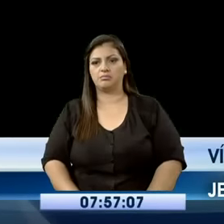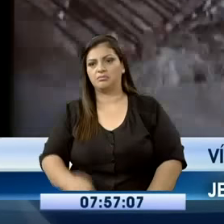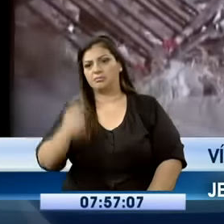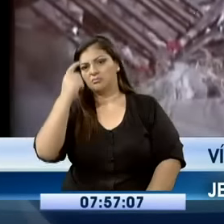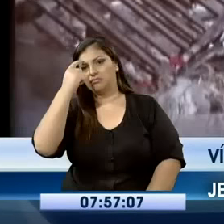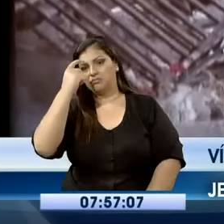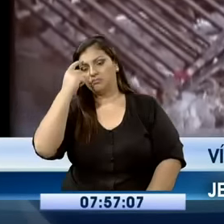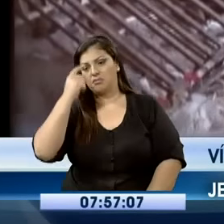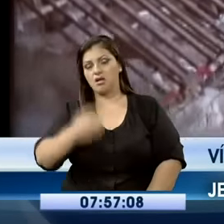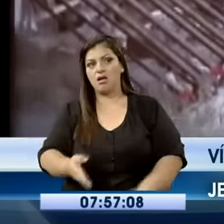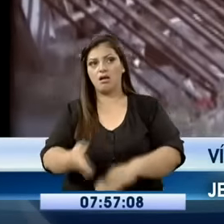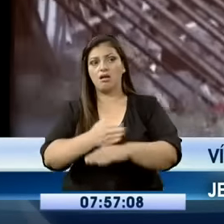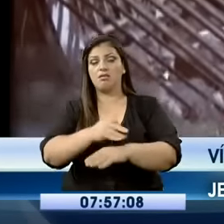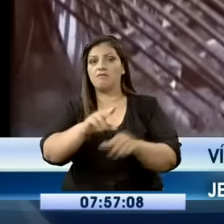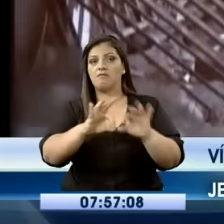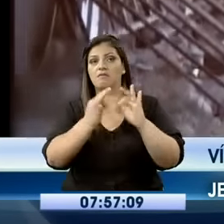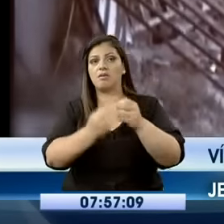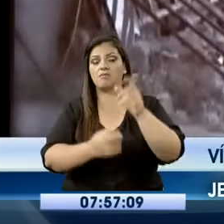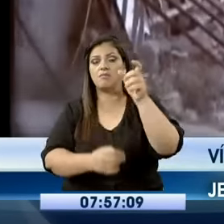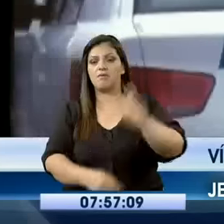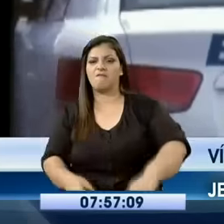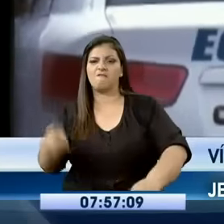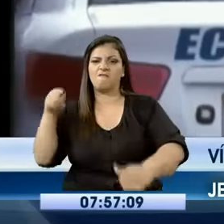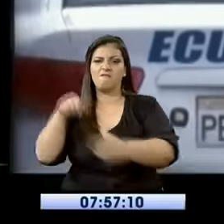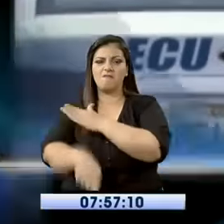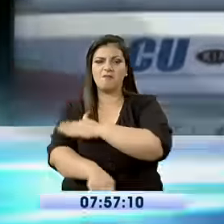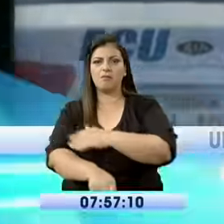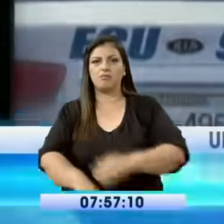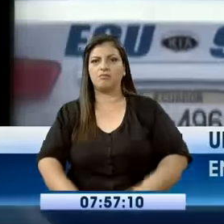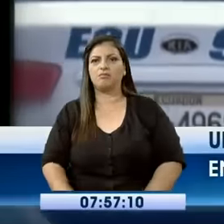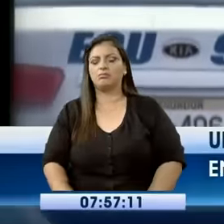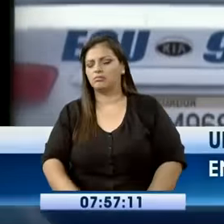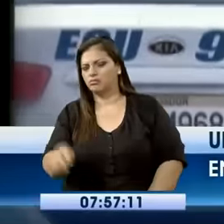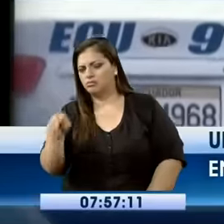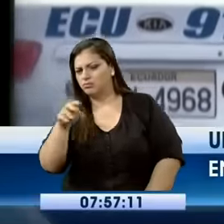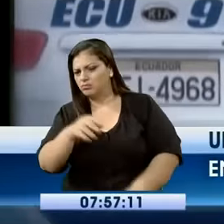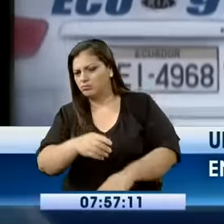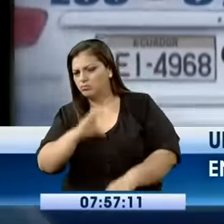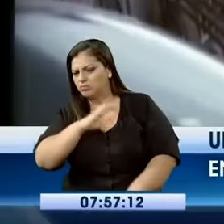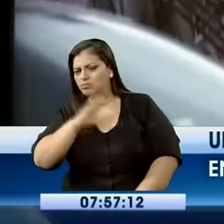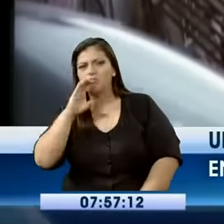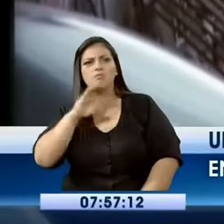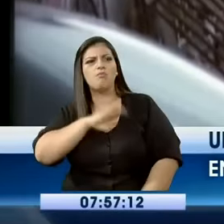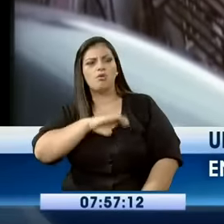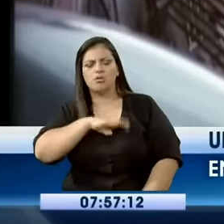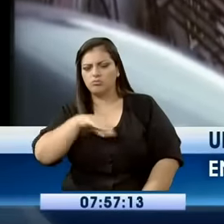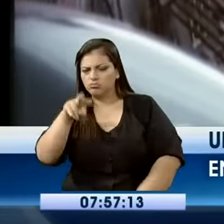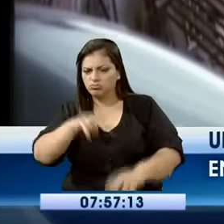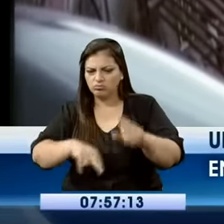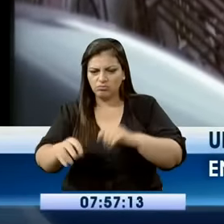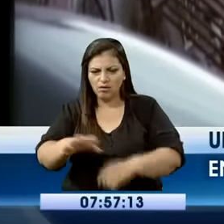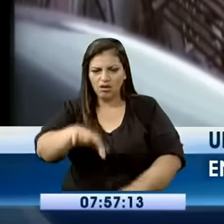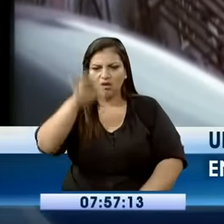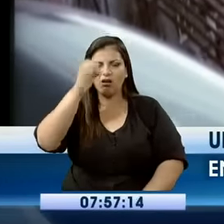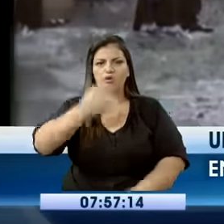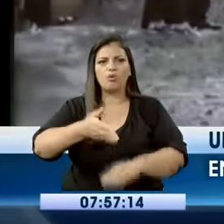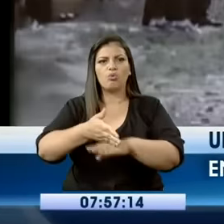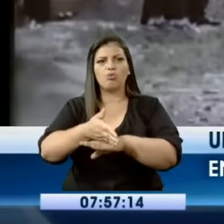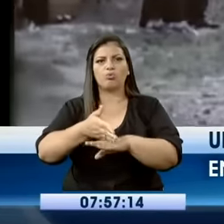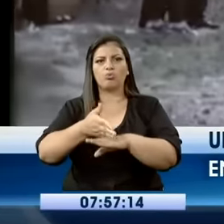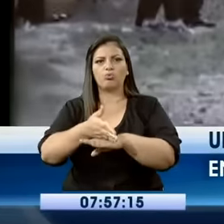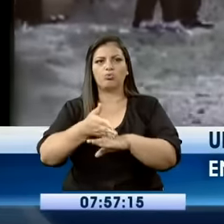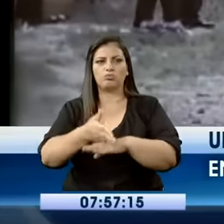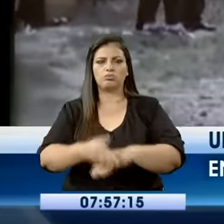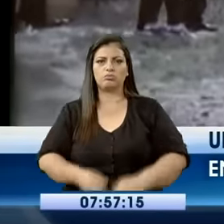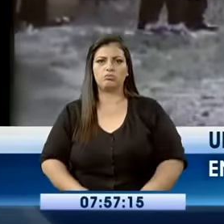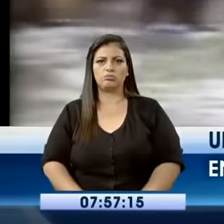familiar. Los indicios recabados en el interior de su domicilio fue un cuchillo con másculas de color marrón, quien presentaba algunos cortes con un objeto cortopunzante